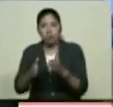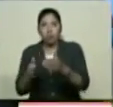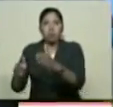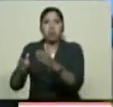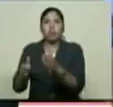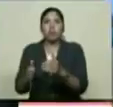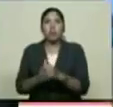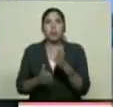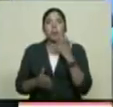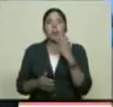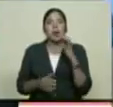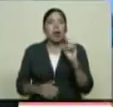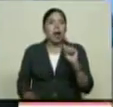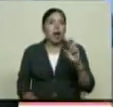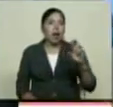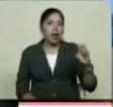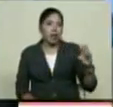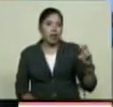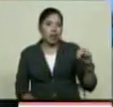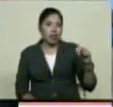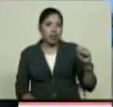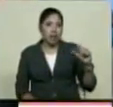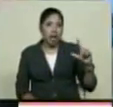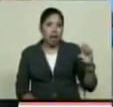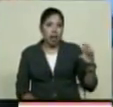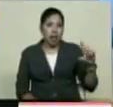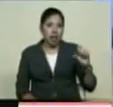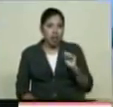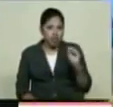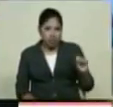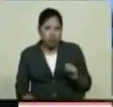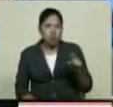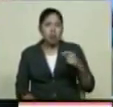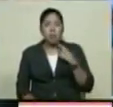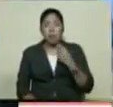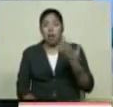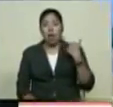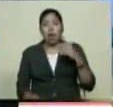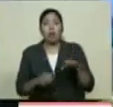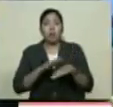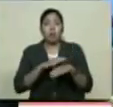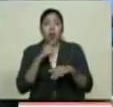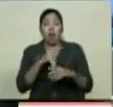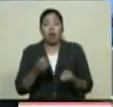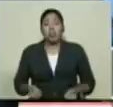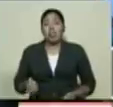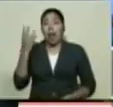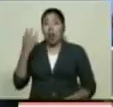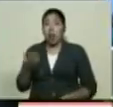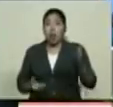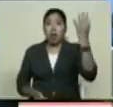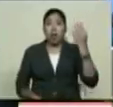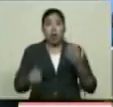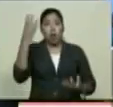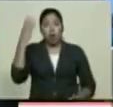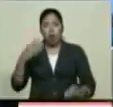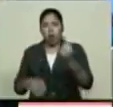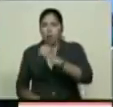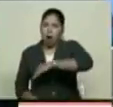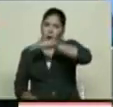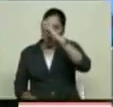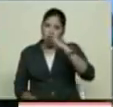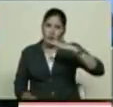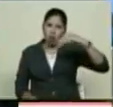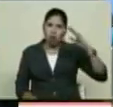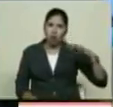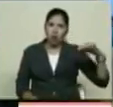la de Arenales, que ya está muy vieja La montaña, la selva hacia la que se comienza el camino Y el otro